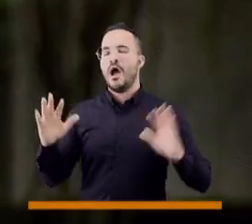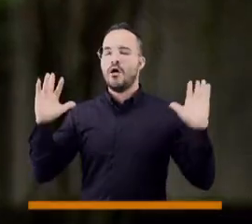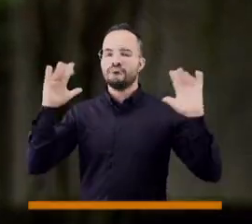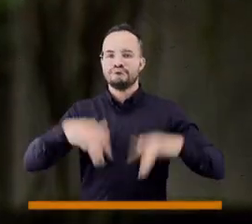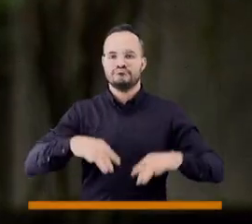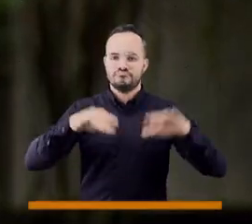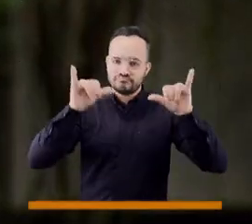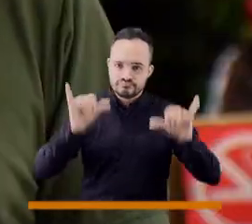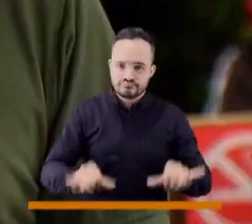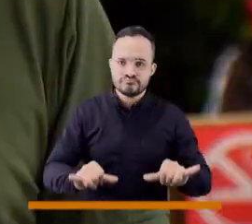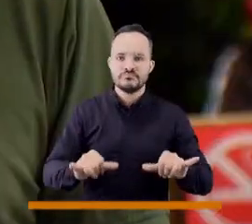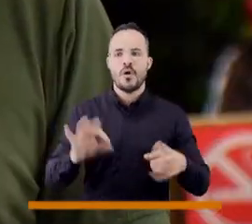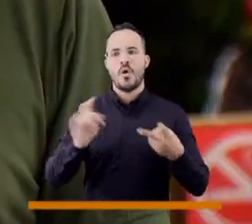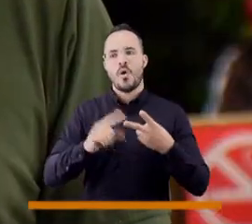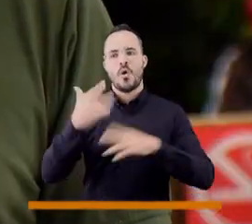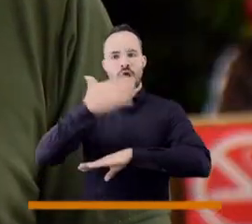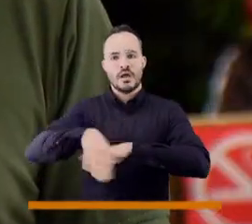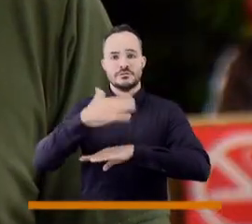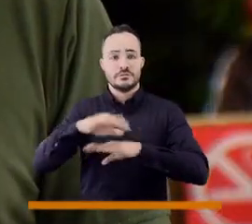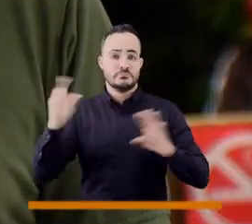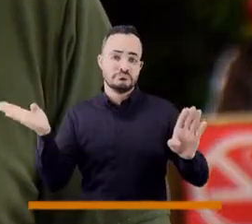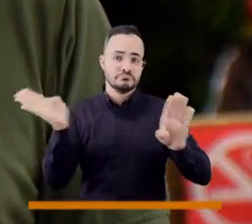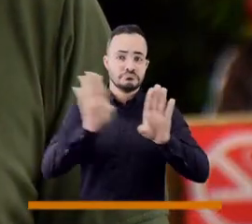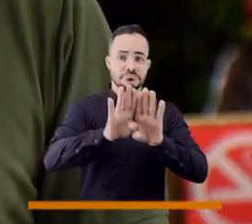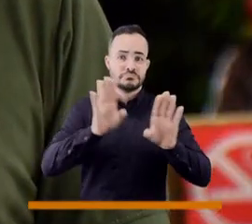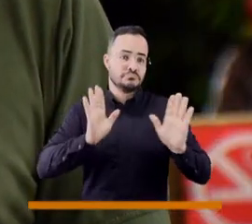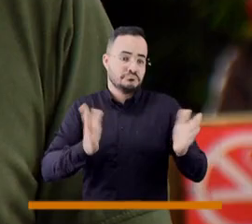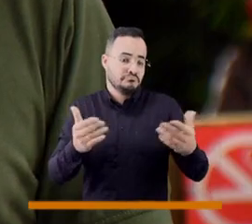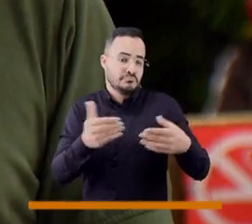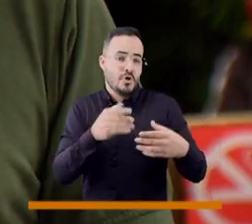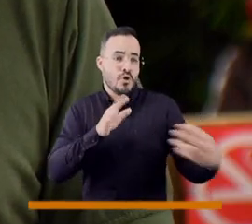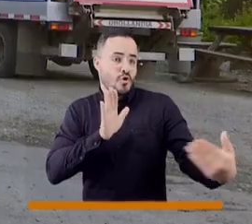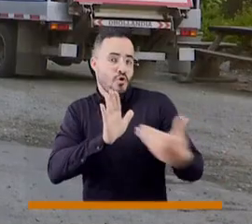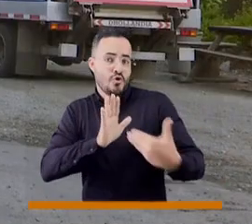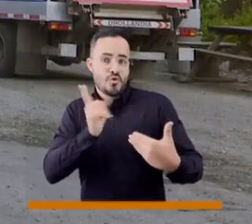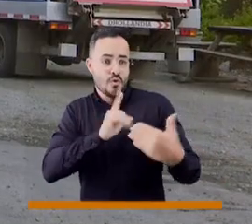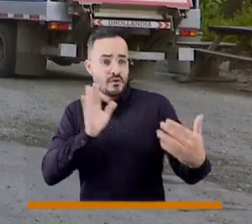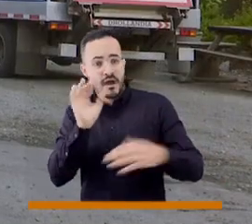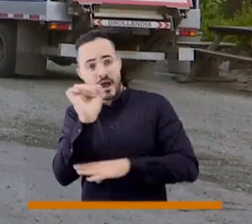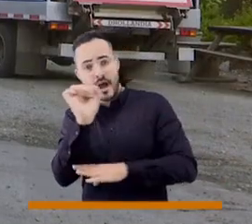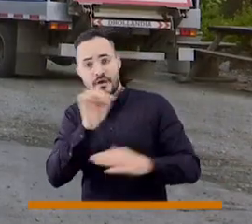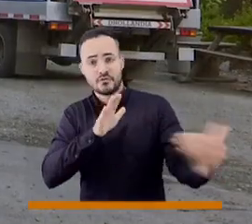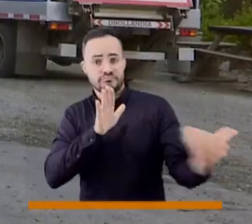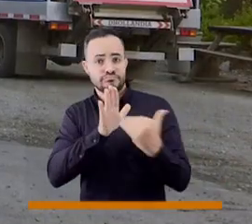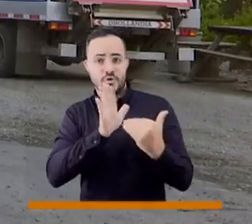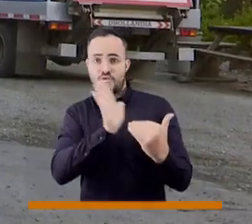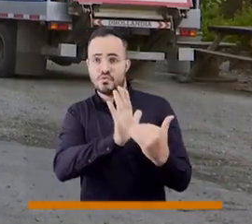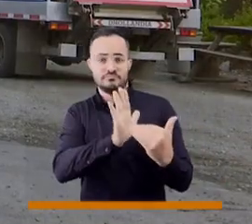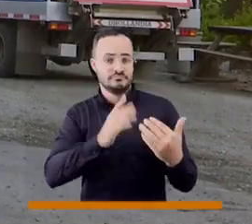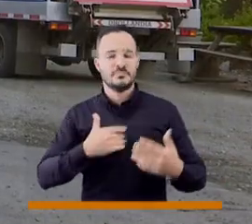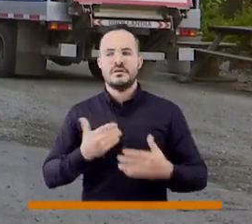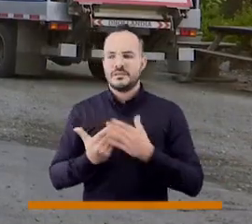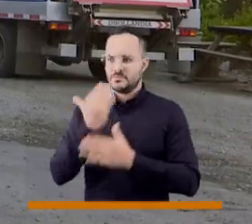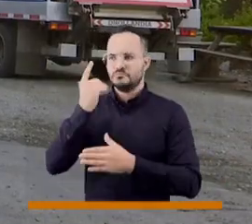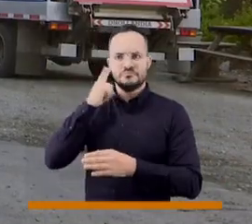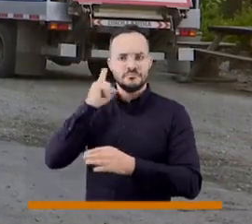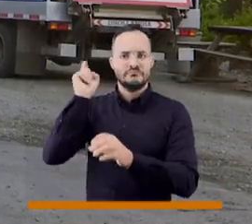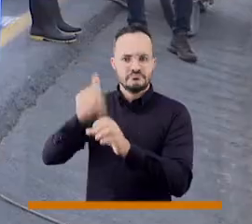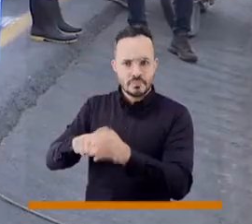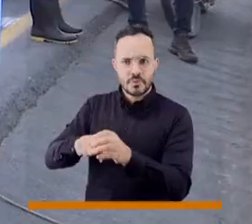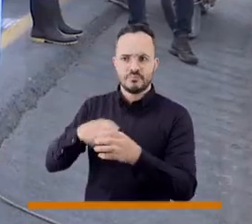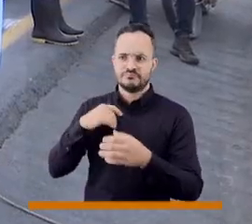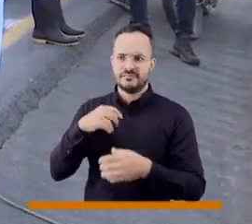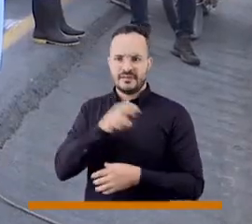pacíficos, los cierres de la vía de una manera pacífica. Empezamos a constituirnos como veeduría, empezamos a